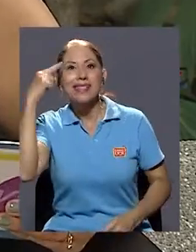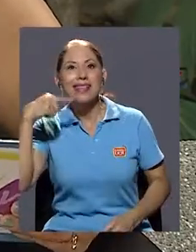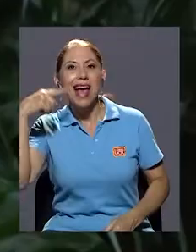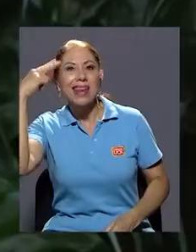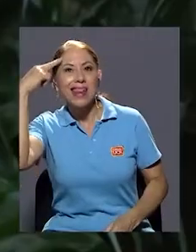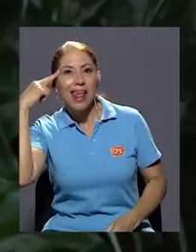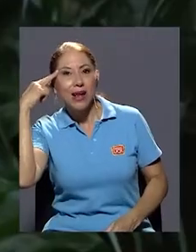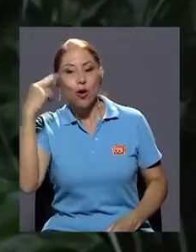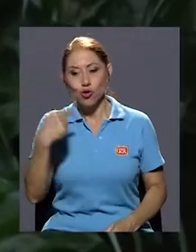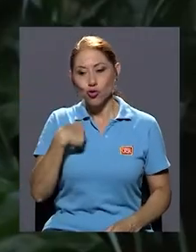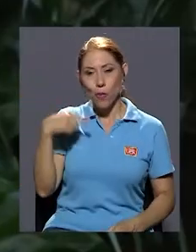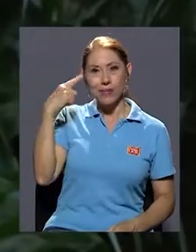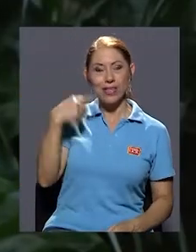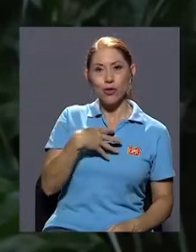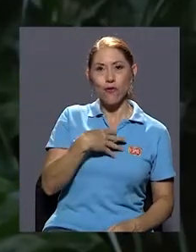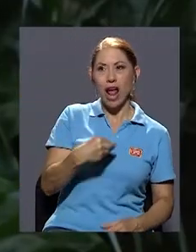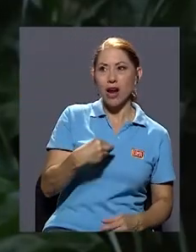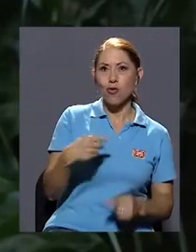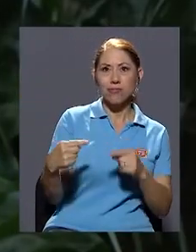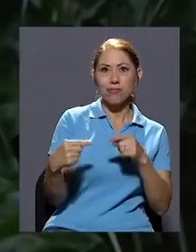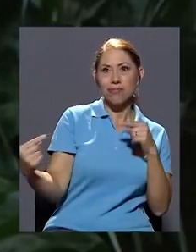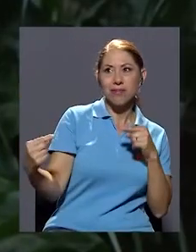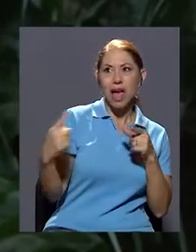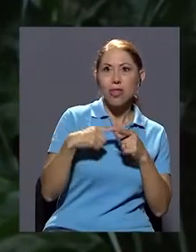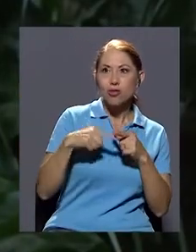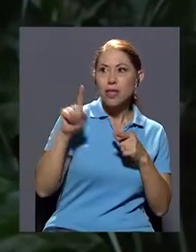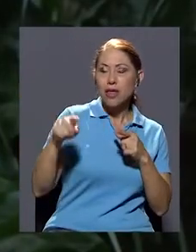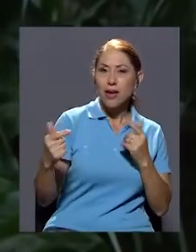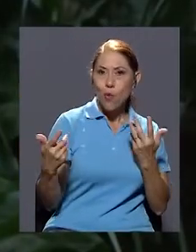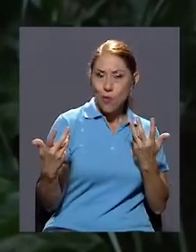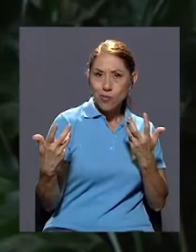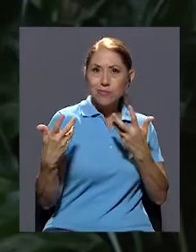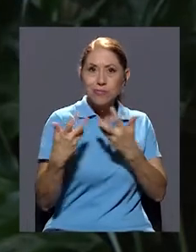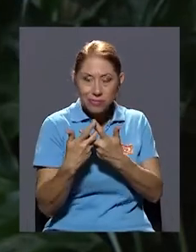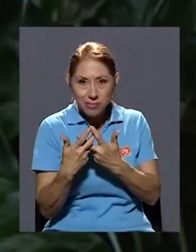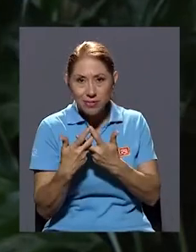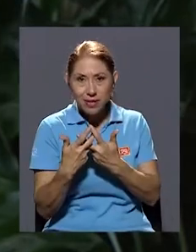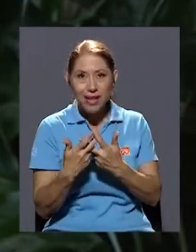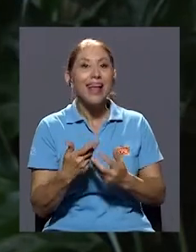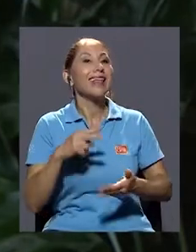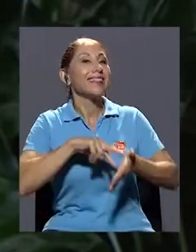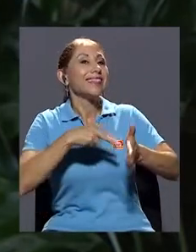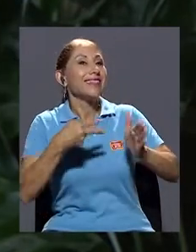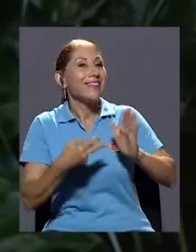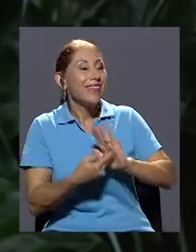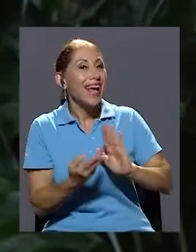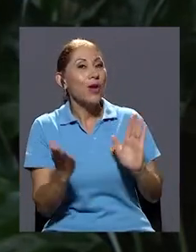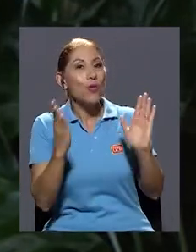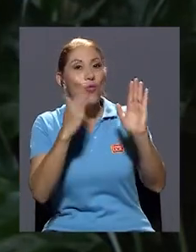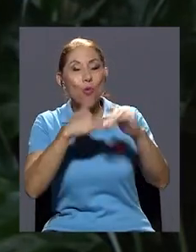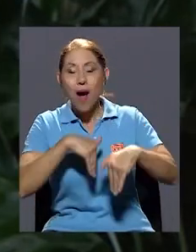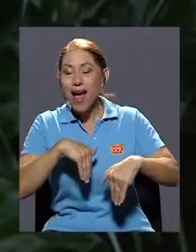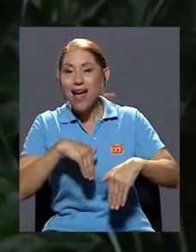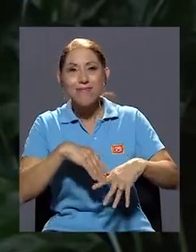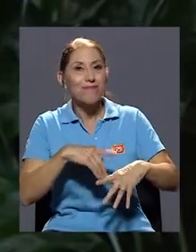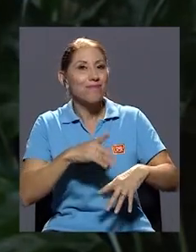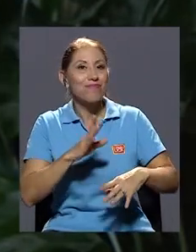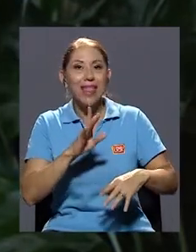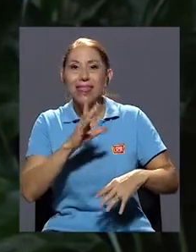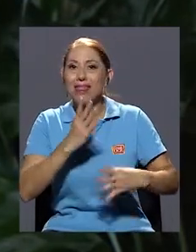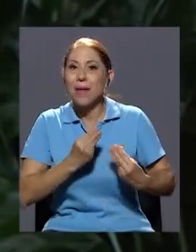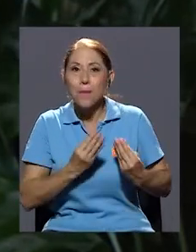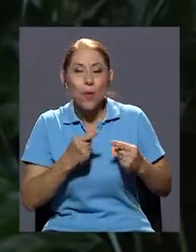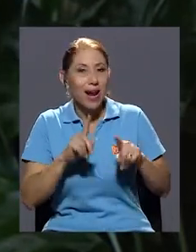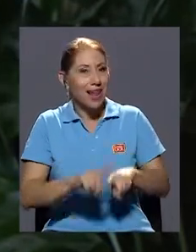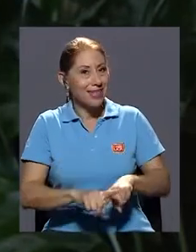y yo blanco, tenemos que llegar ahí como a un... ¿verdad? A eso me refería con que no hay que tener temor a las diferencias, no hay